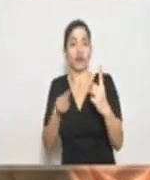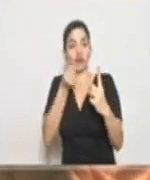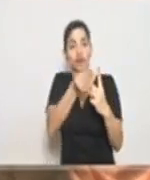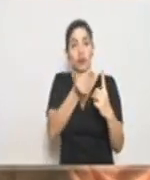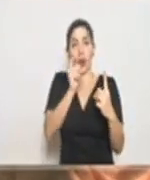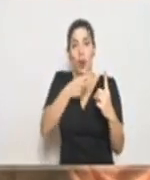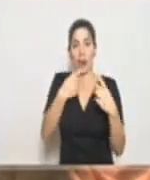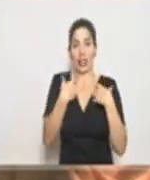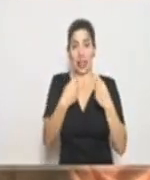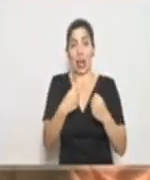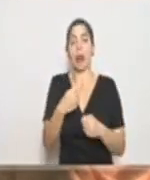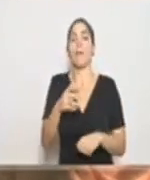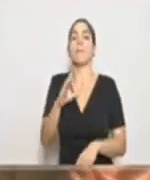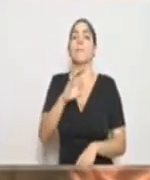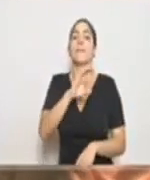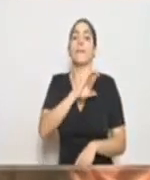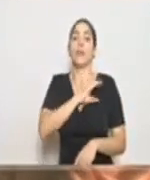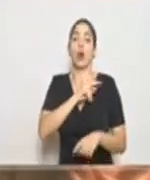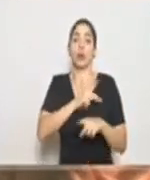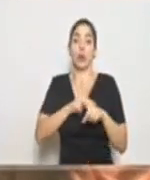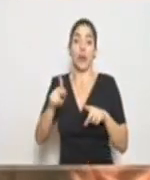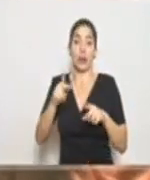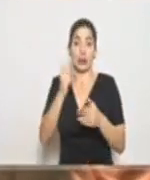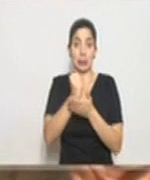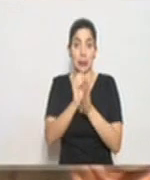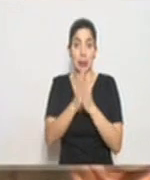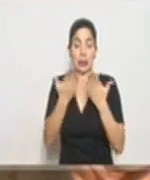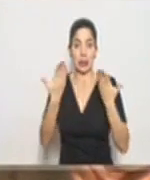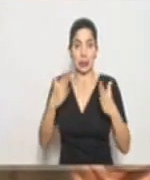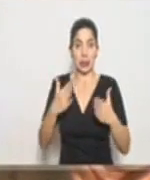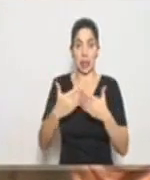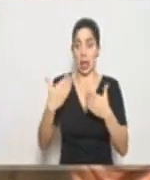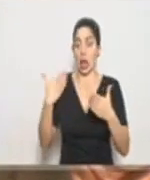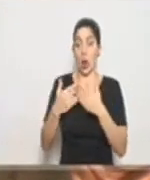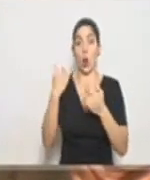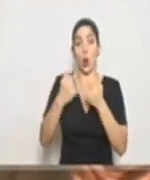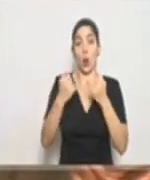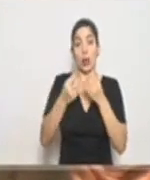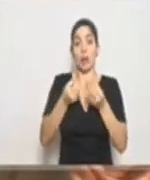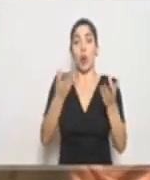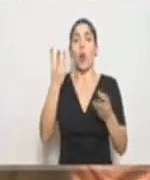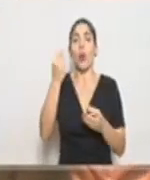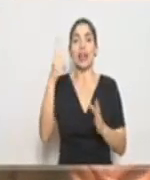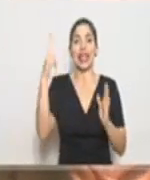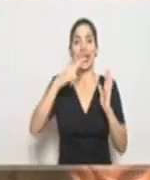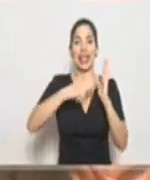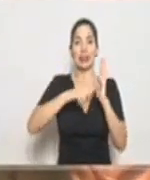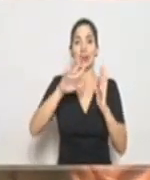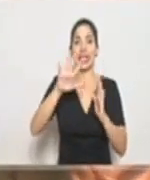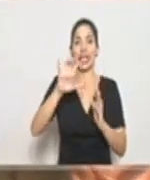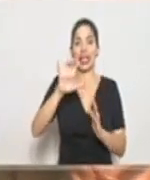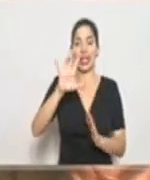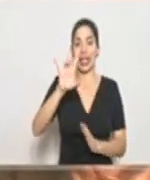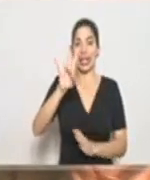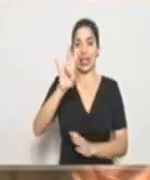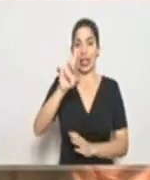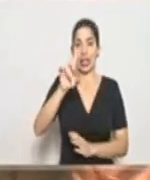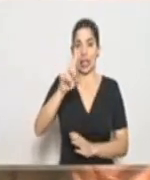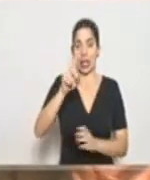momento la Policía Profesional de Migración ha emitido en el último corte tres mil 571